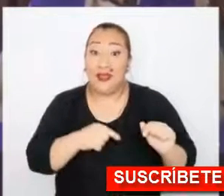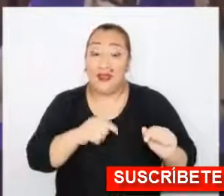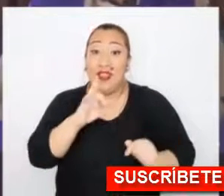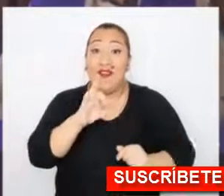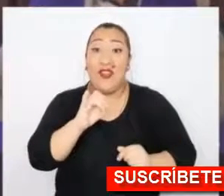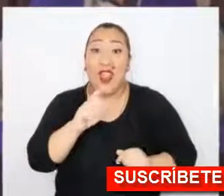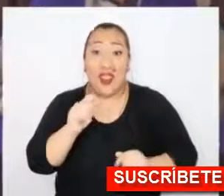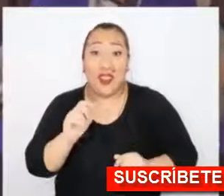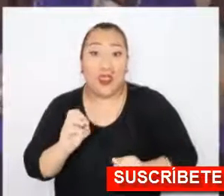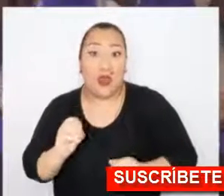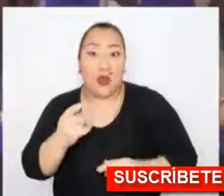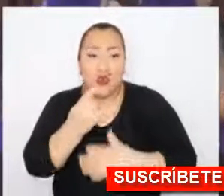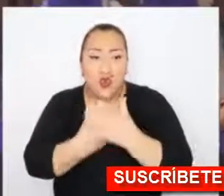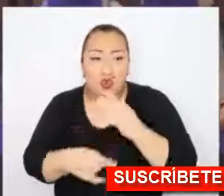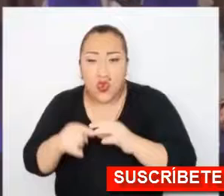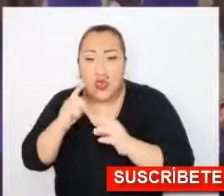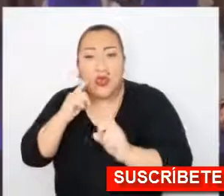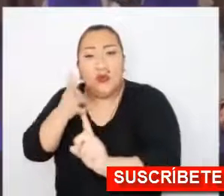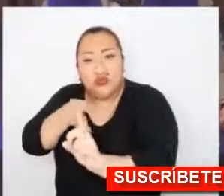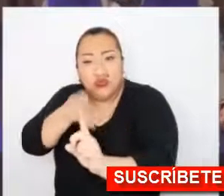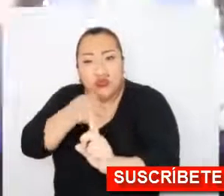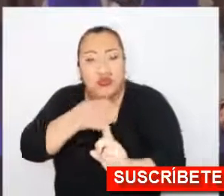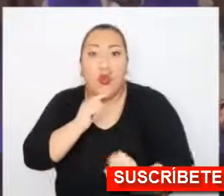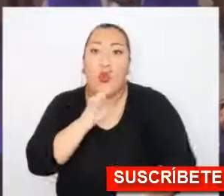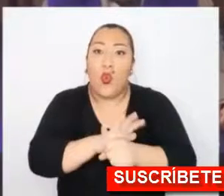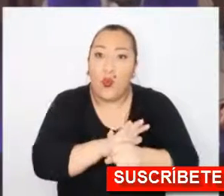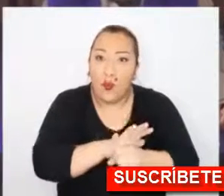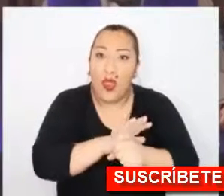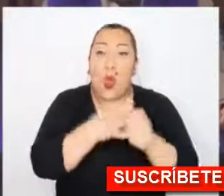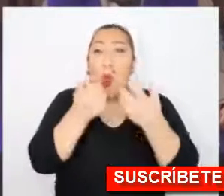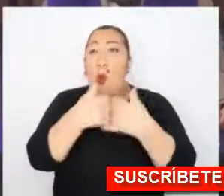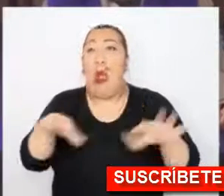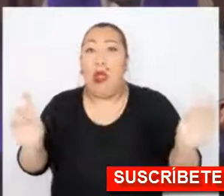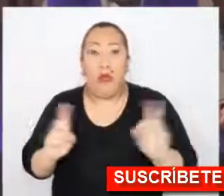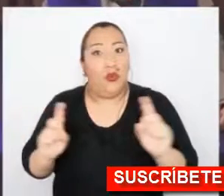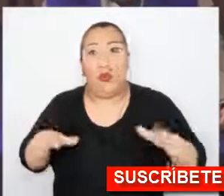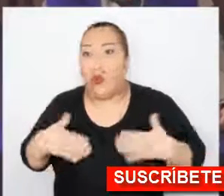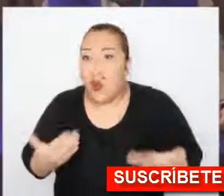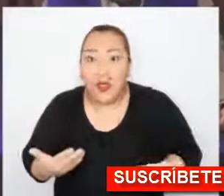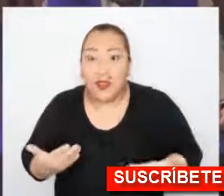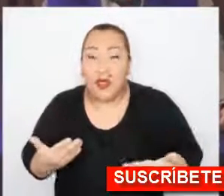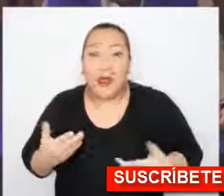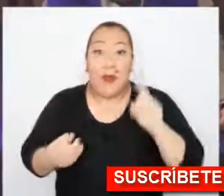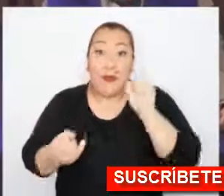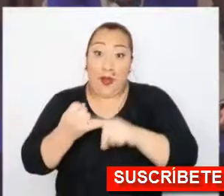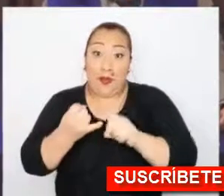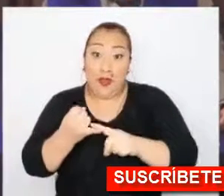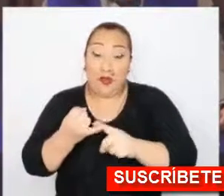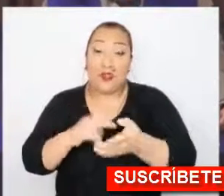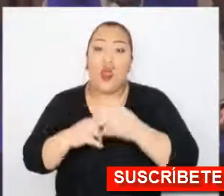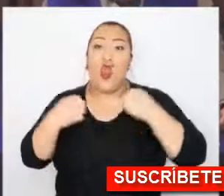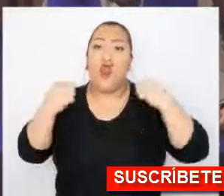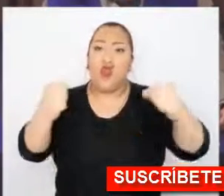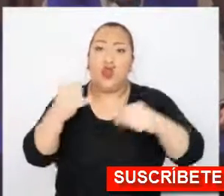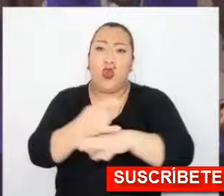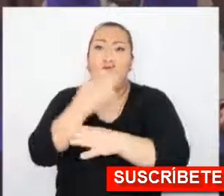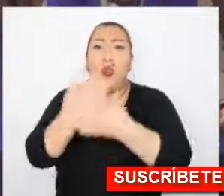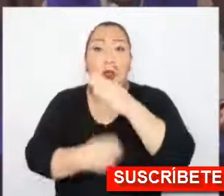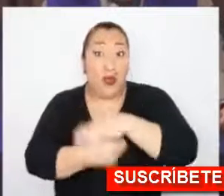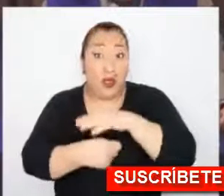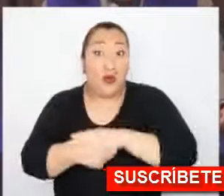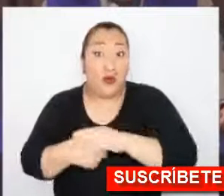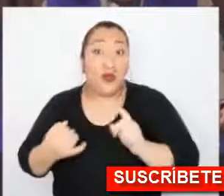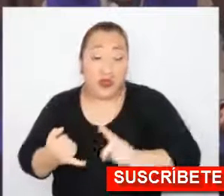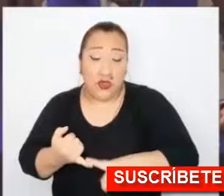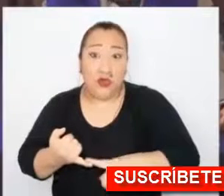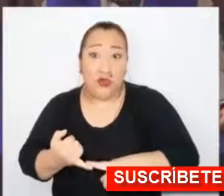Y este filtro tiene que cumplir, como digo, determinados estándares. El primero de ellos es